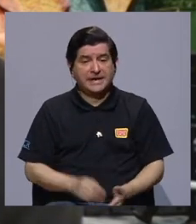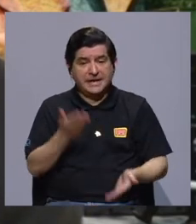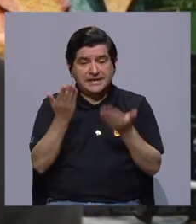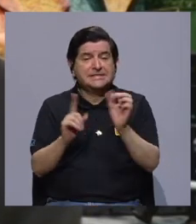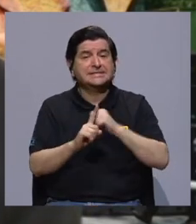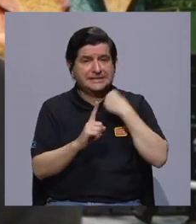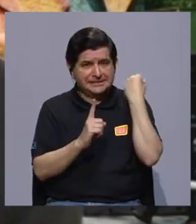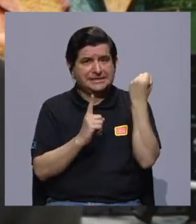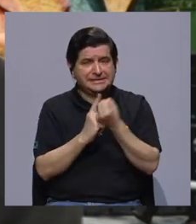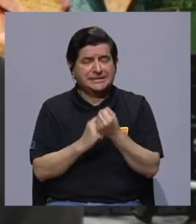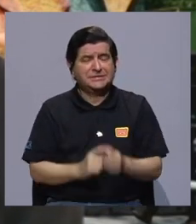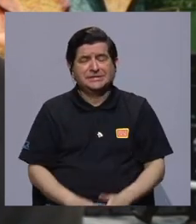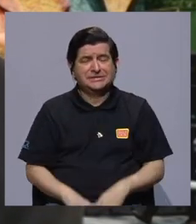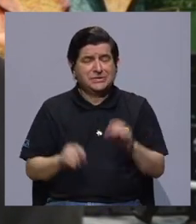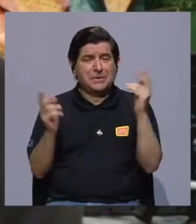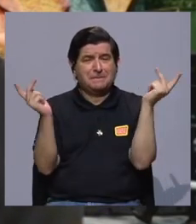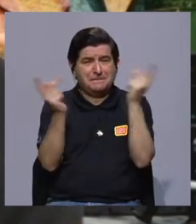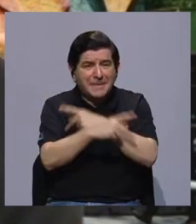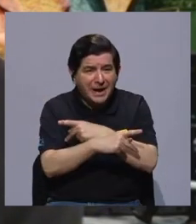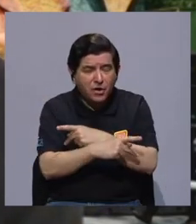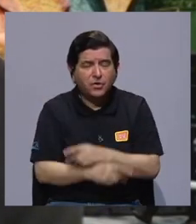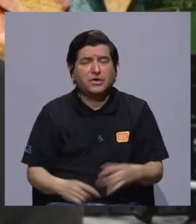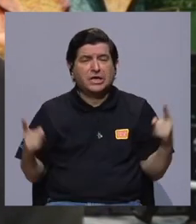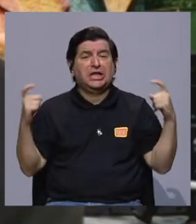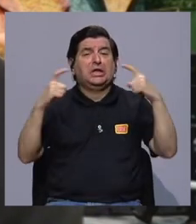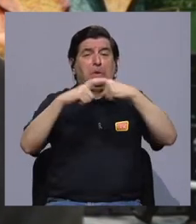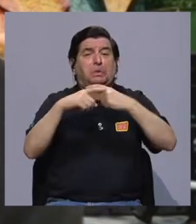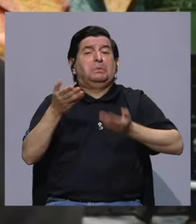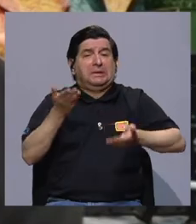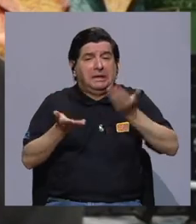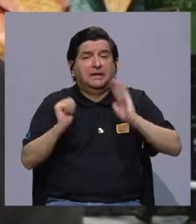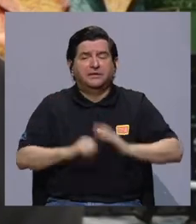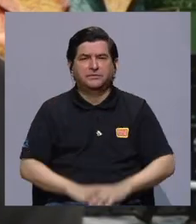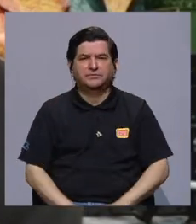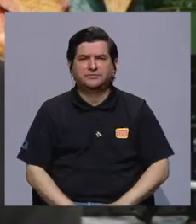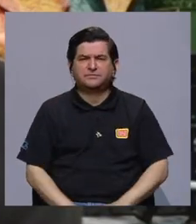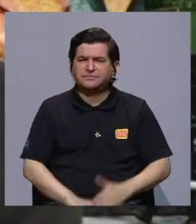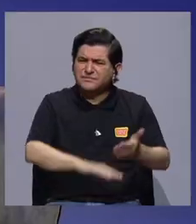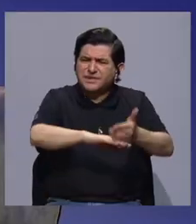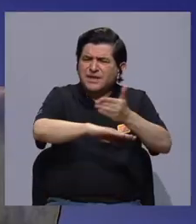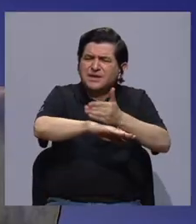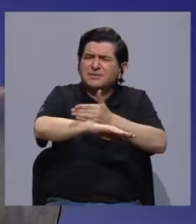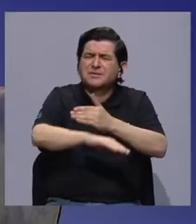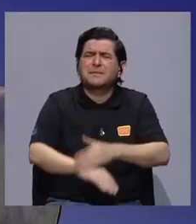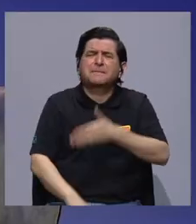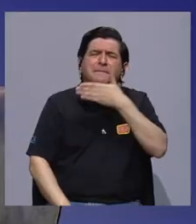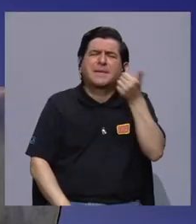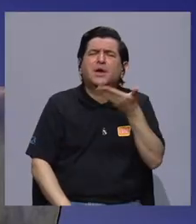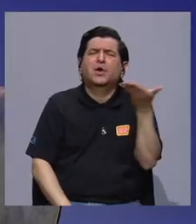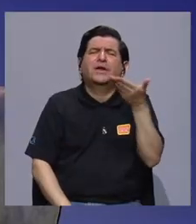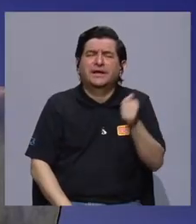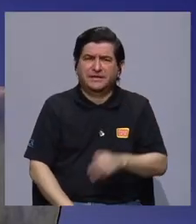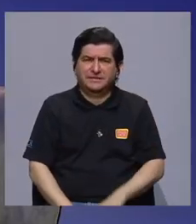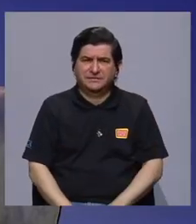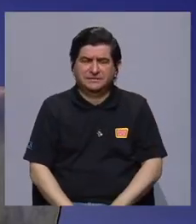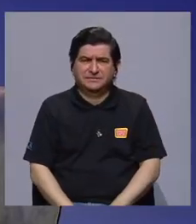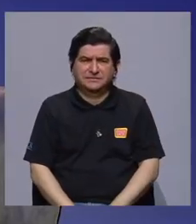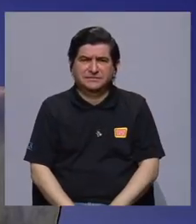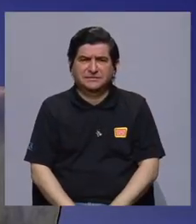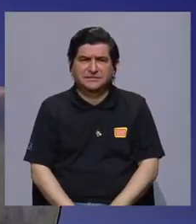digamos, un escenario más lamentable y más complejo definitivamente. ¿Qué se puede mejorar, Rodolfo?